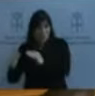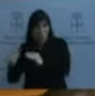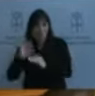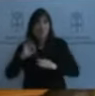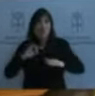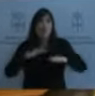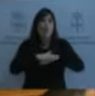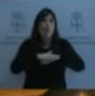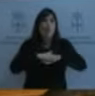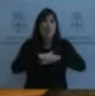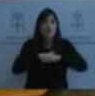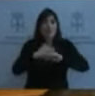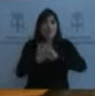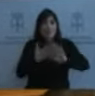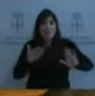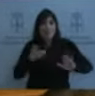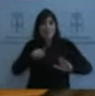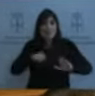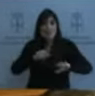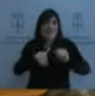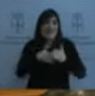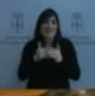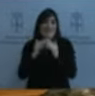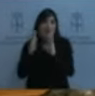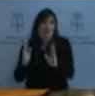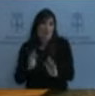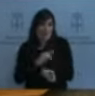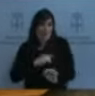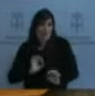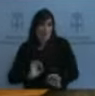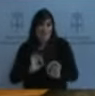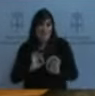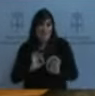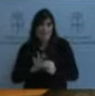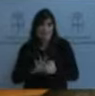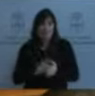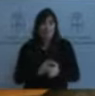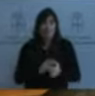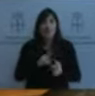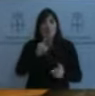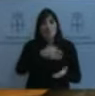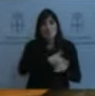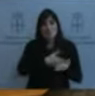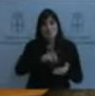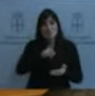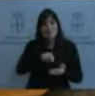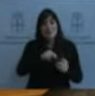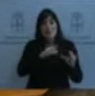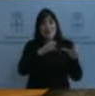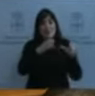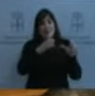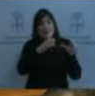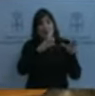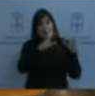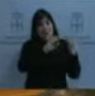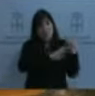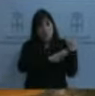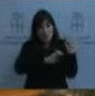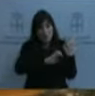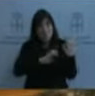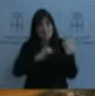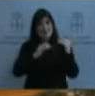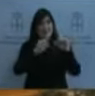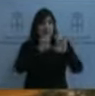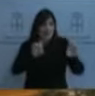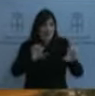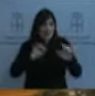hogar, como se llama, con dos millones, la renovación de equipos de empresas y particulares que utilizan esa misma red de fibra óptica hasta